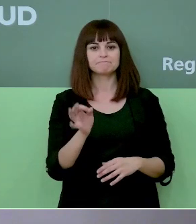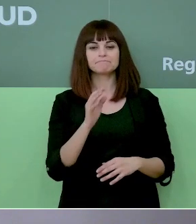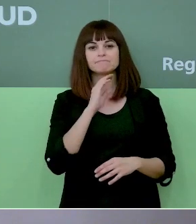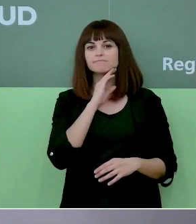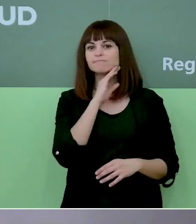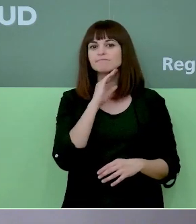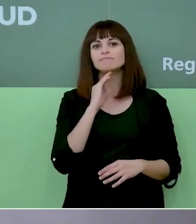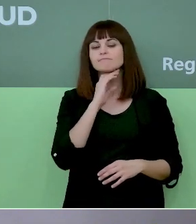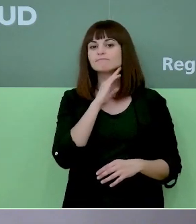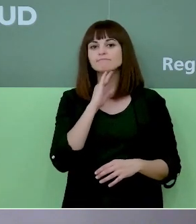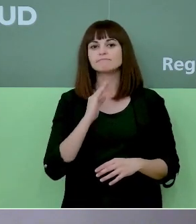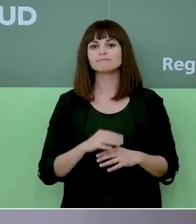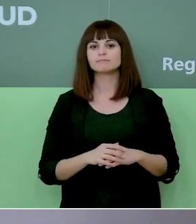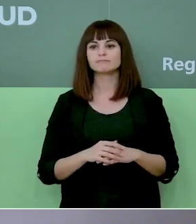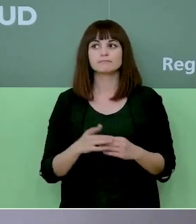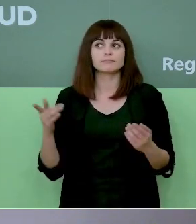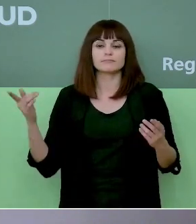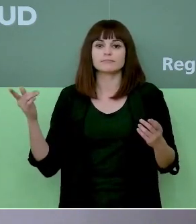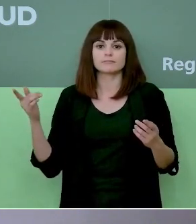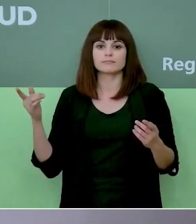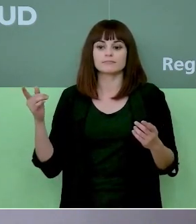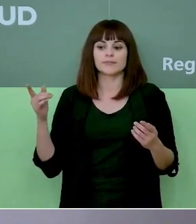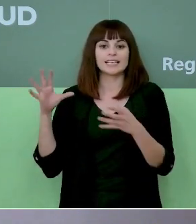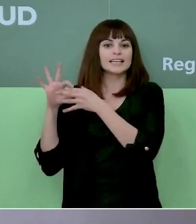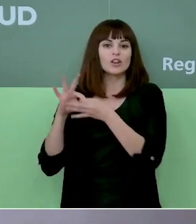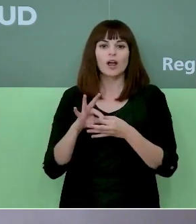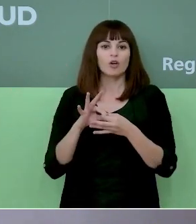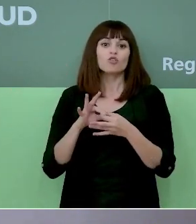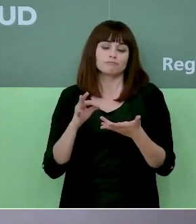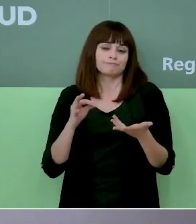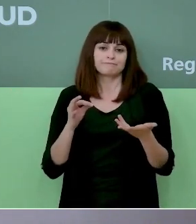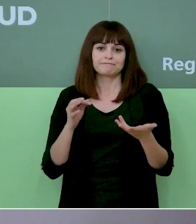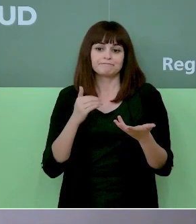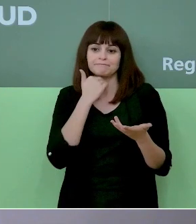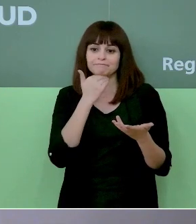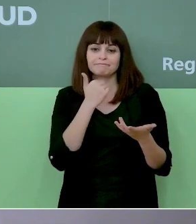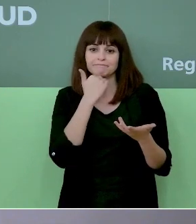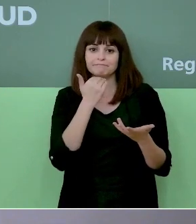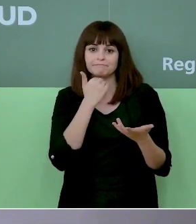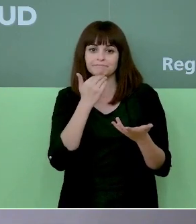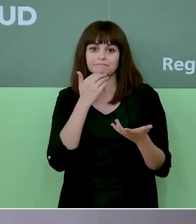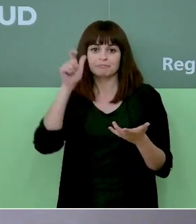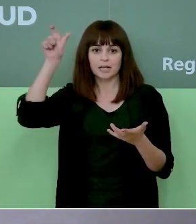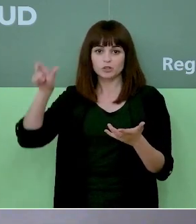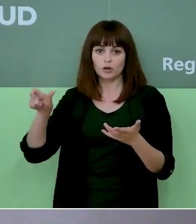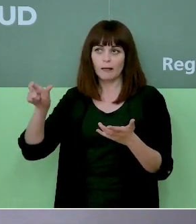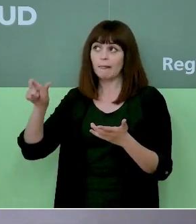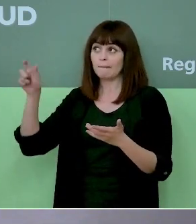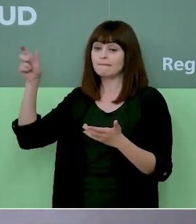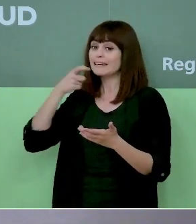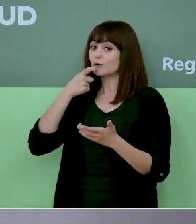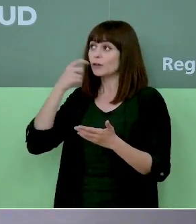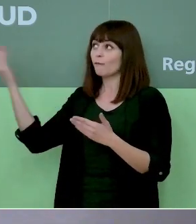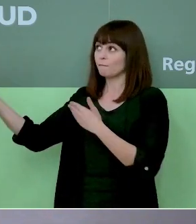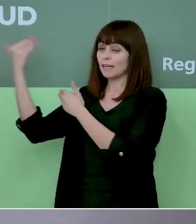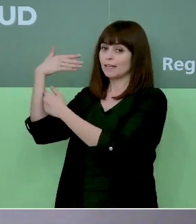son casos que tienen relación o vínculo con alguna con alguna persona que ha podido venir de Reino Unido